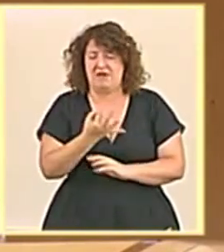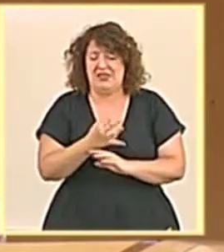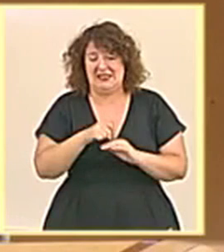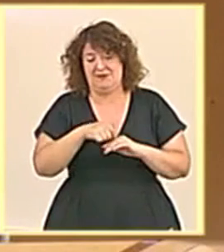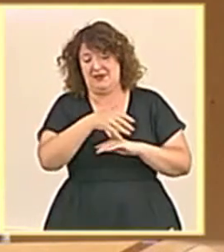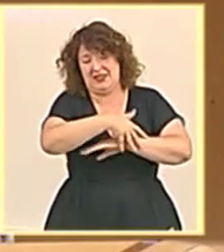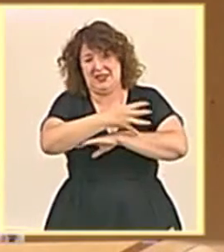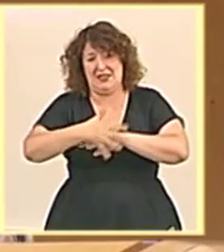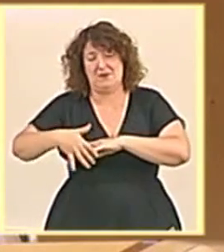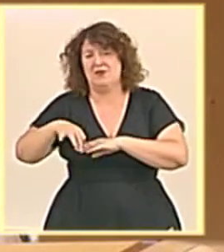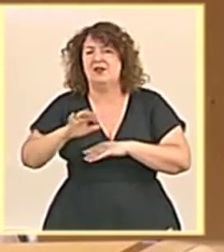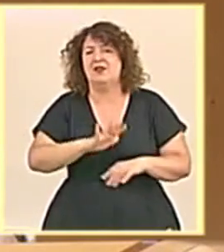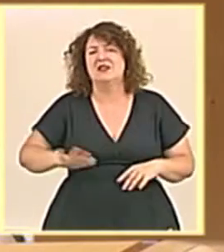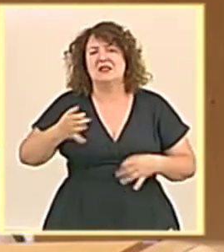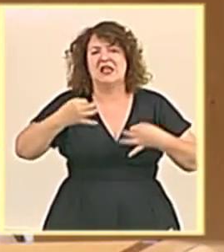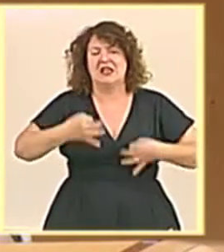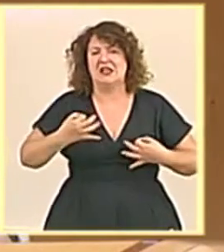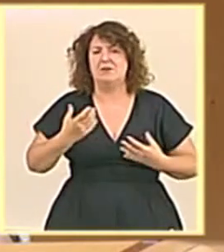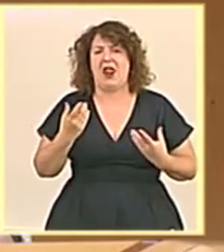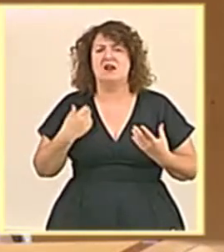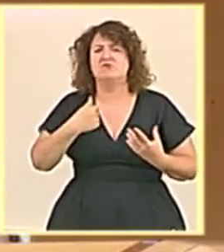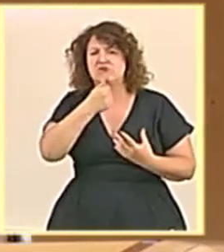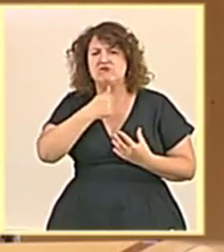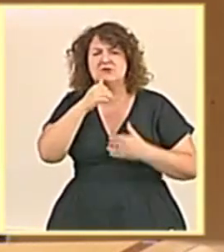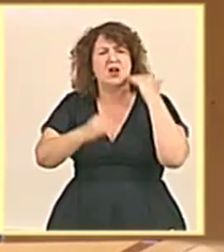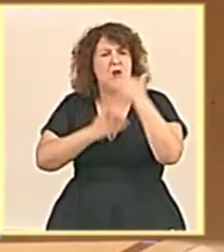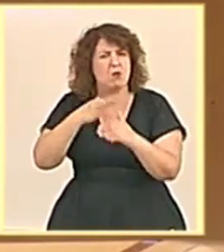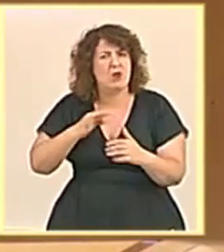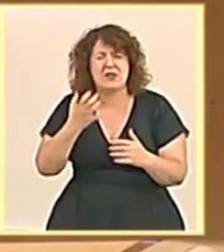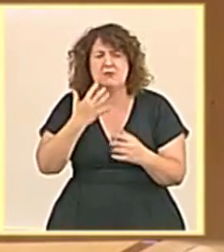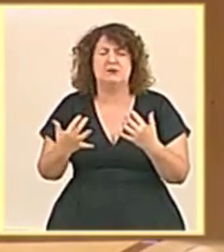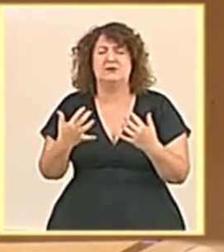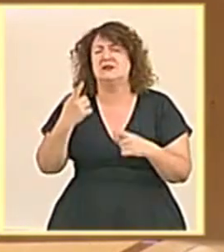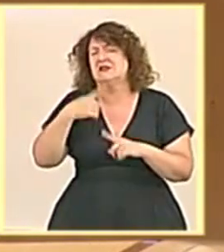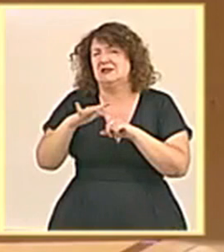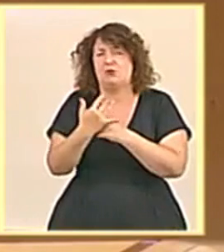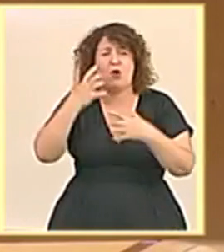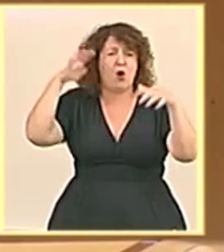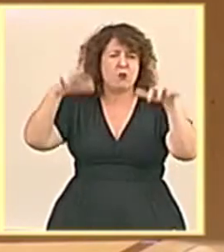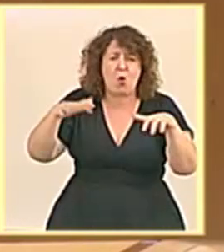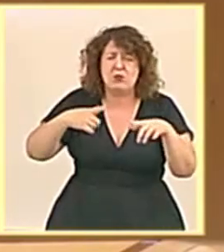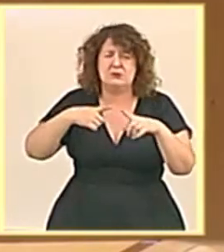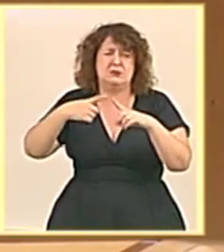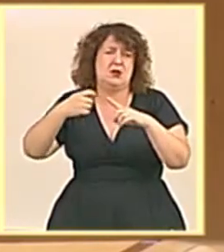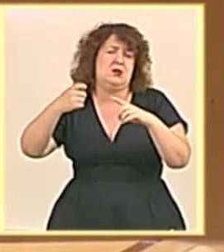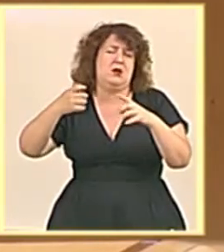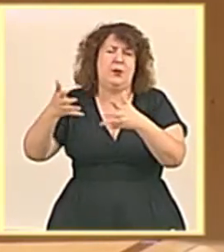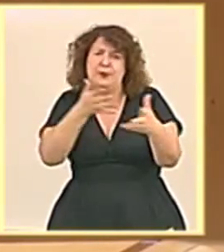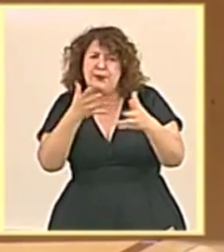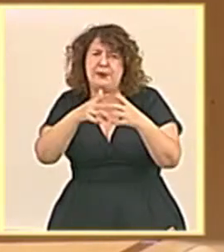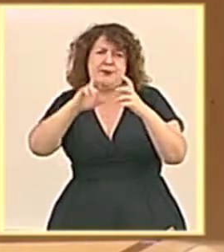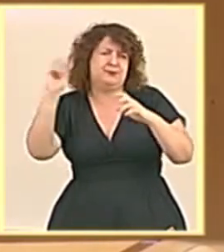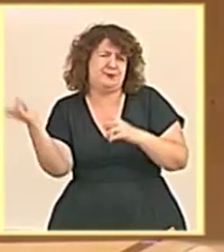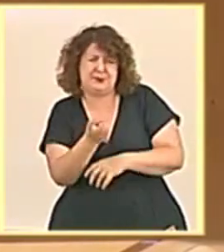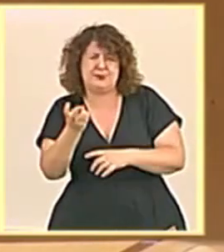litoral se convierta en una garantía de resiliencia frente a los nuevos fenómenos meteorológicos extremos y a